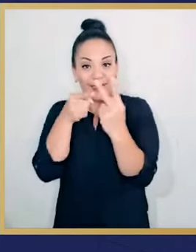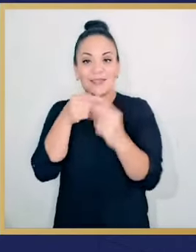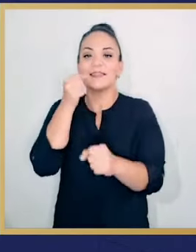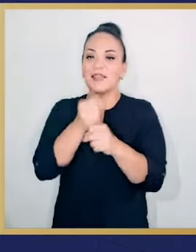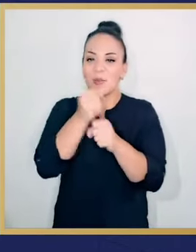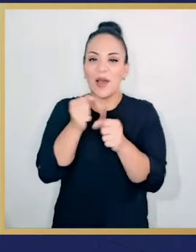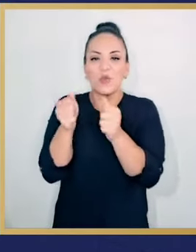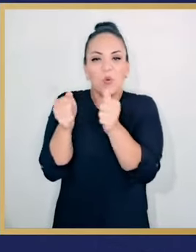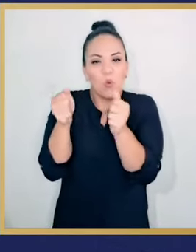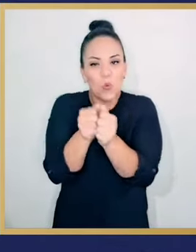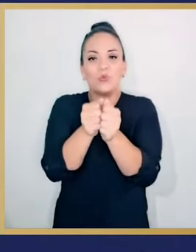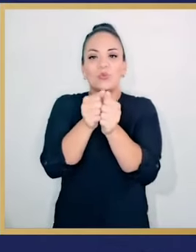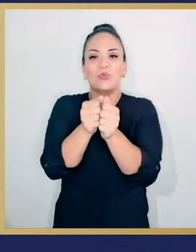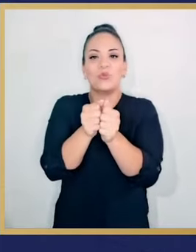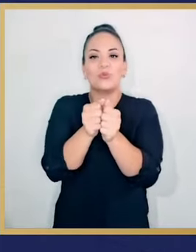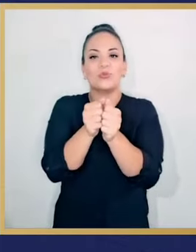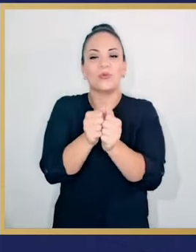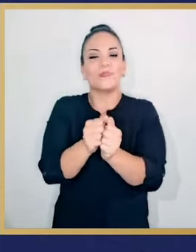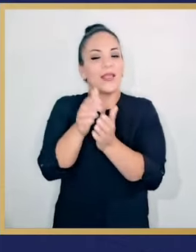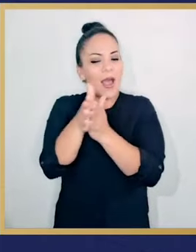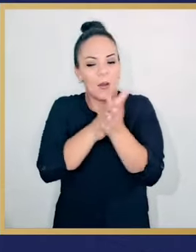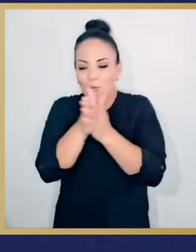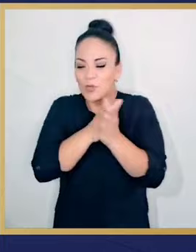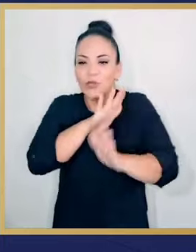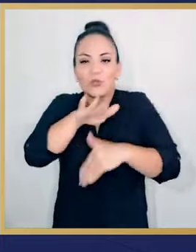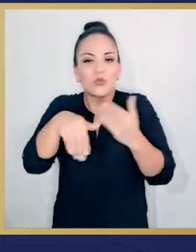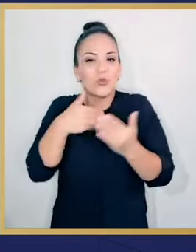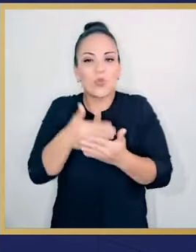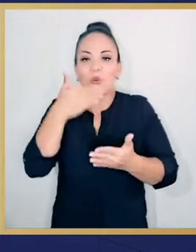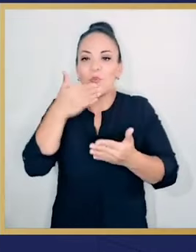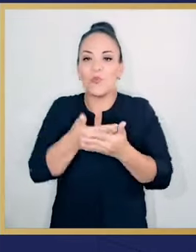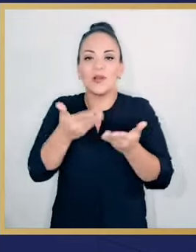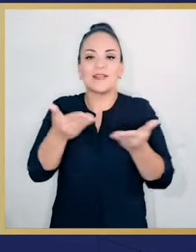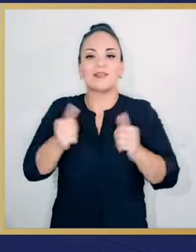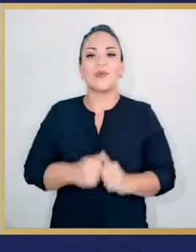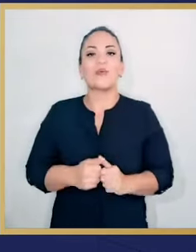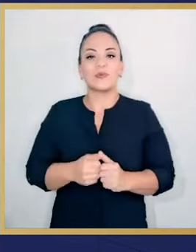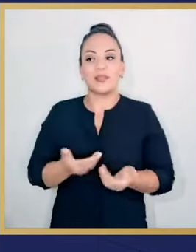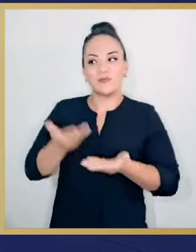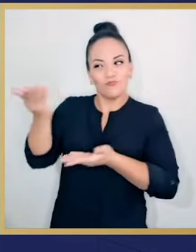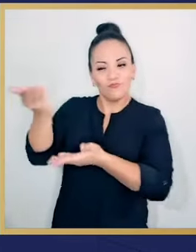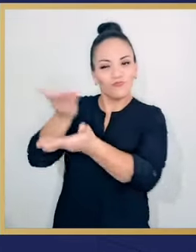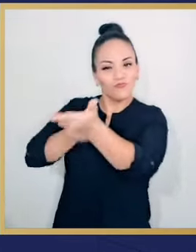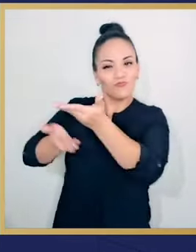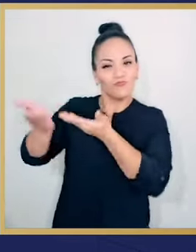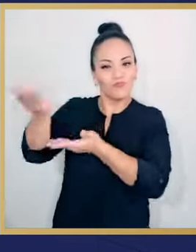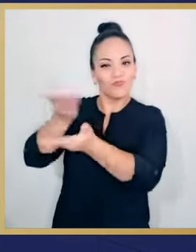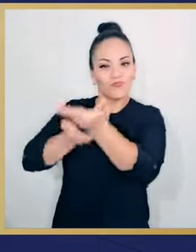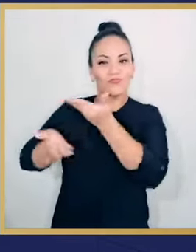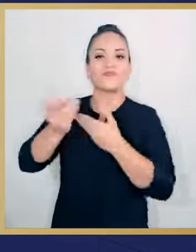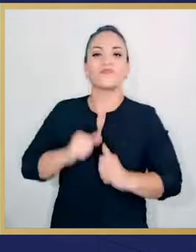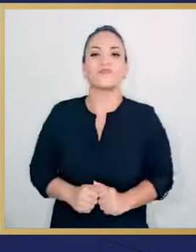hemos trabajado juntos para aprovechar todo lo bueno que podemos ofrecernos mutuamente.